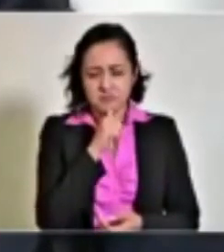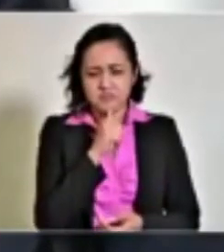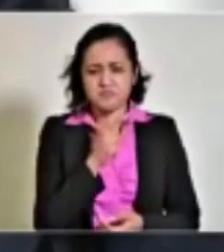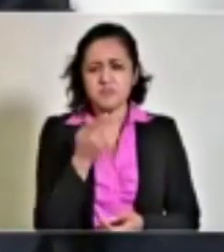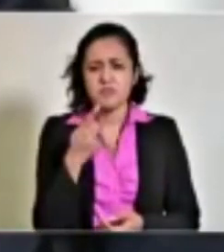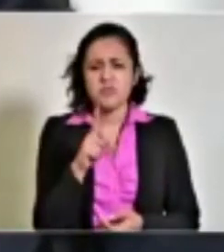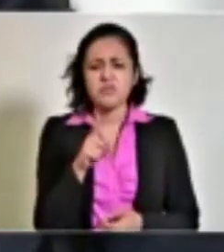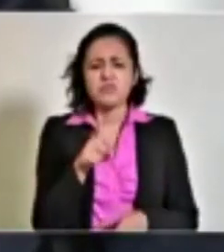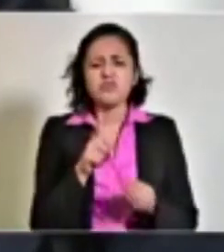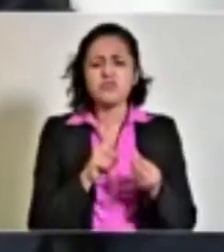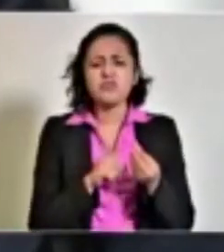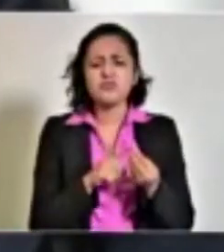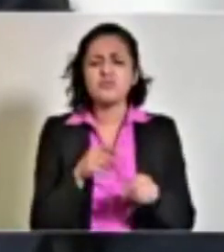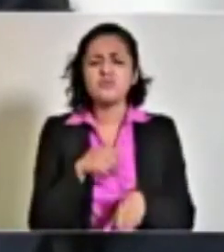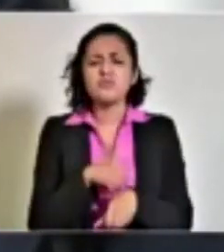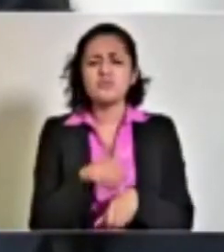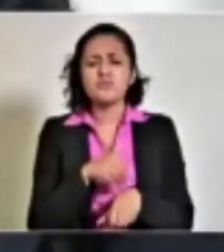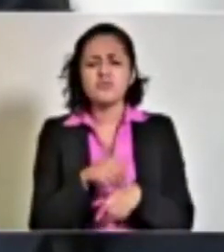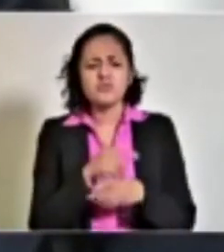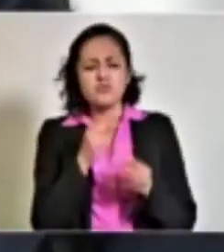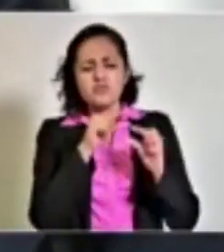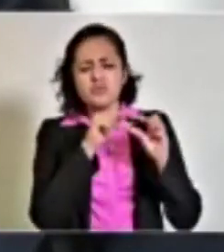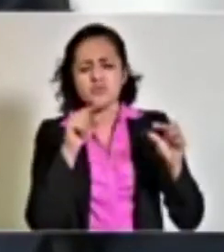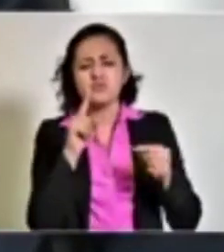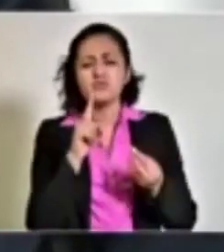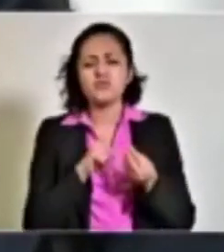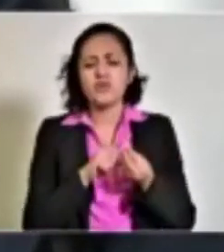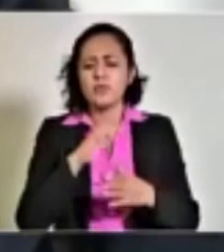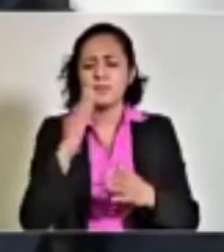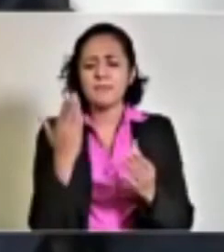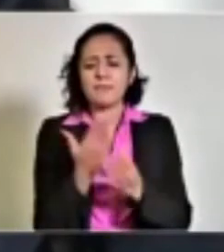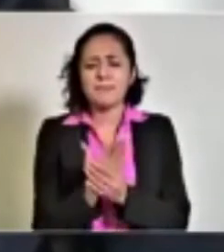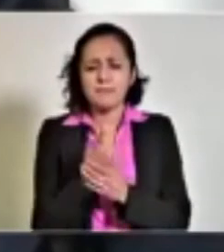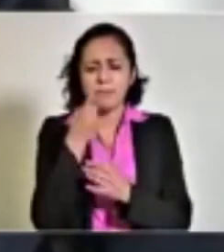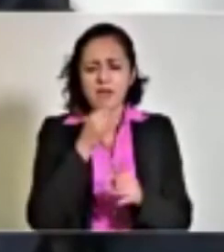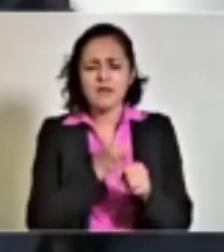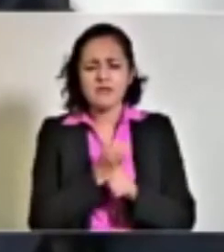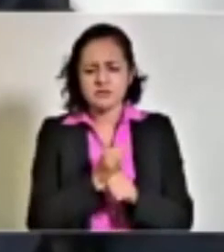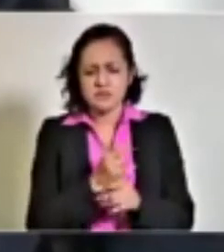pero el número de proceso por lo menos. ¿De acuerdo?